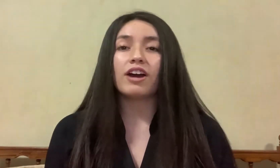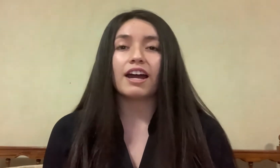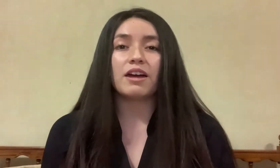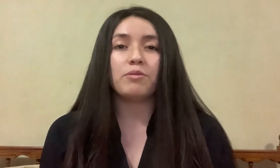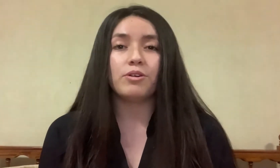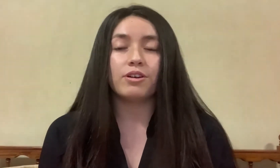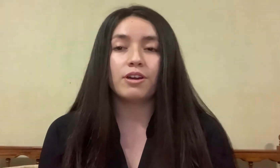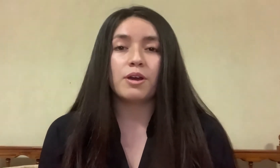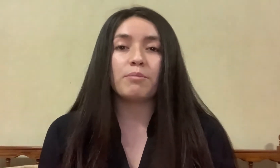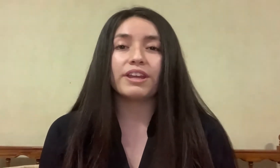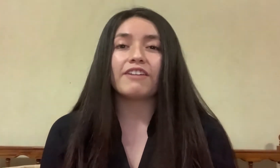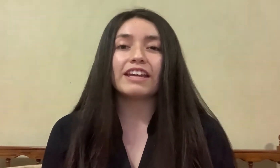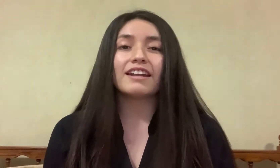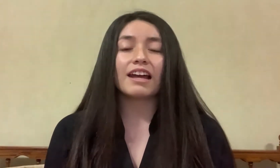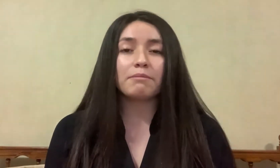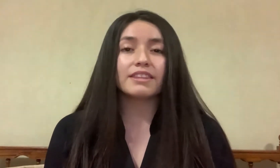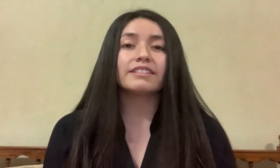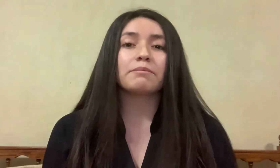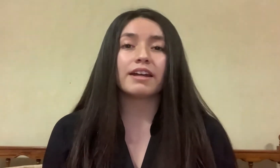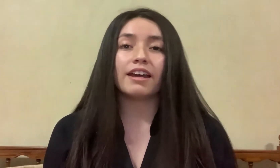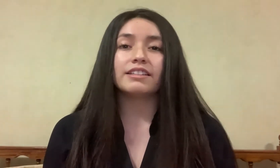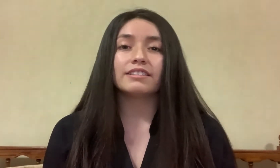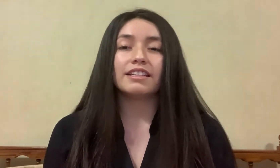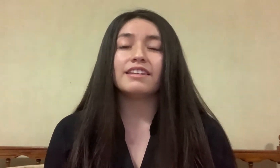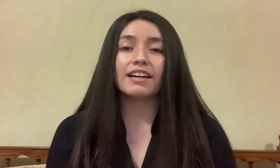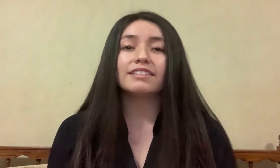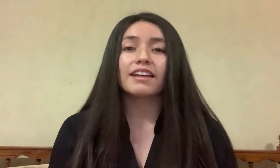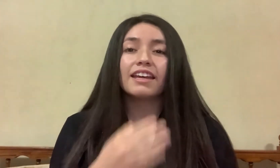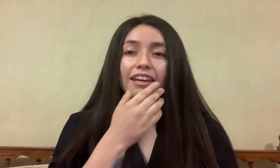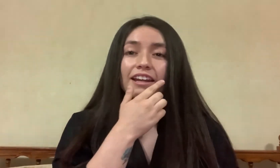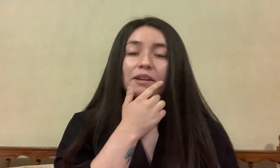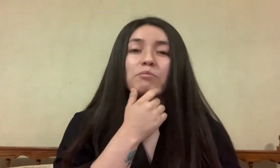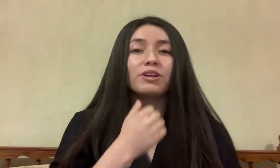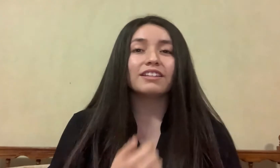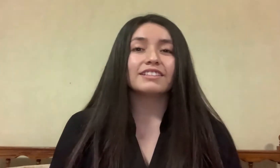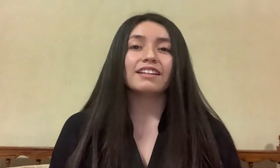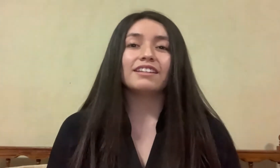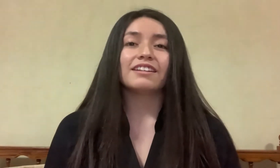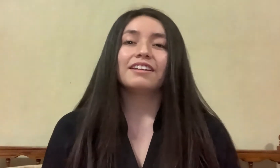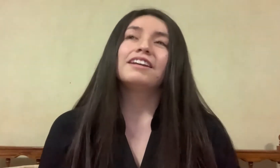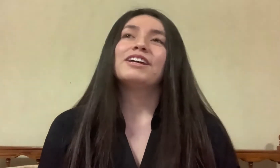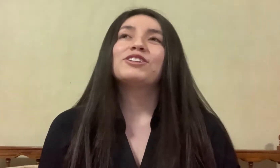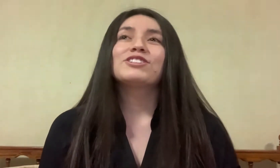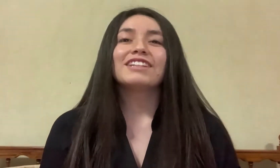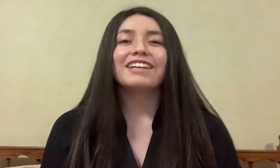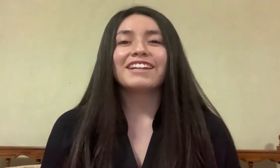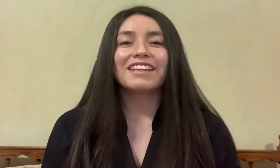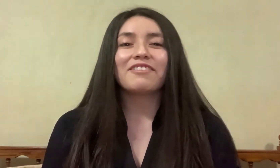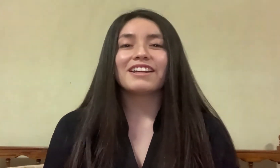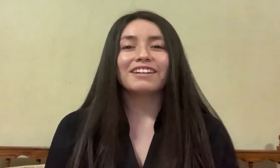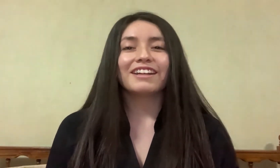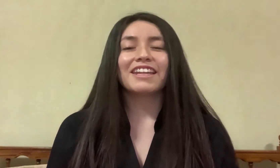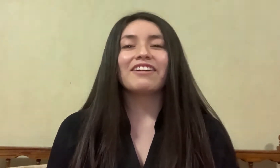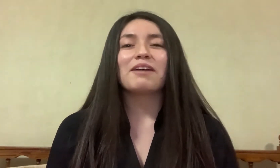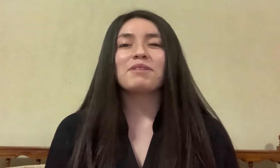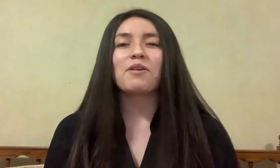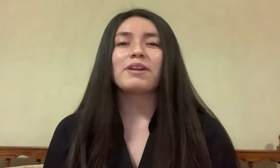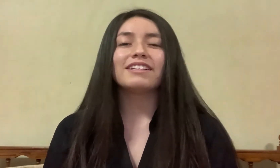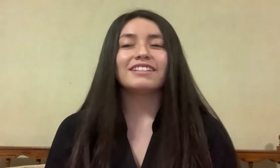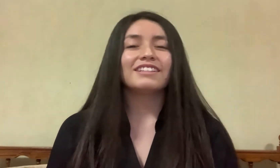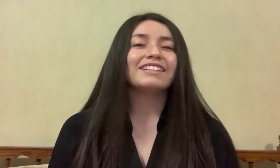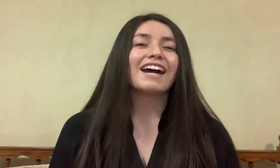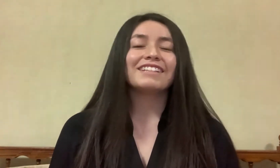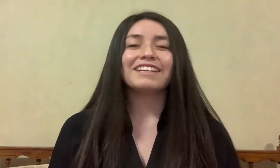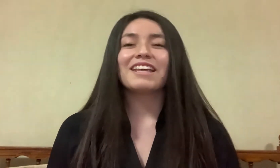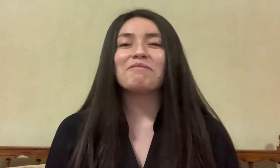apoyándonos a cada uno. Porque habían realmente semanas y días que eran muy estresantes. Entonces, ¿quién estaba ahí? Estaba el amigo